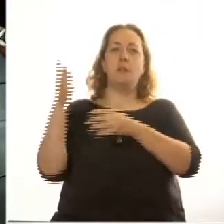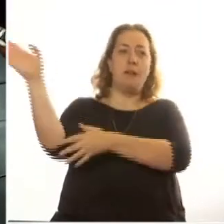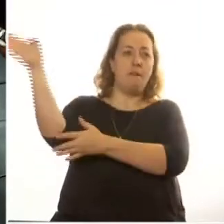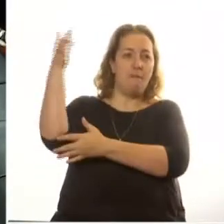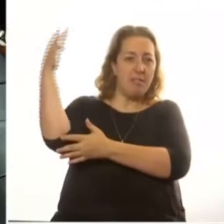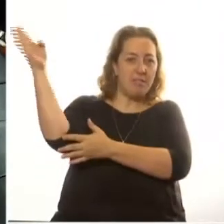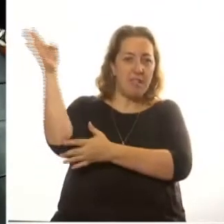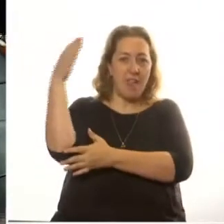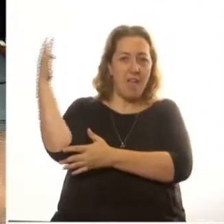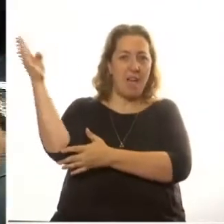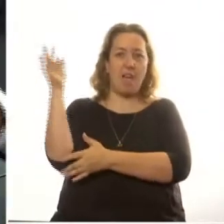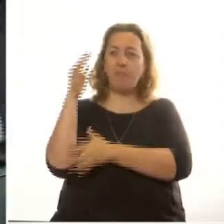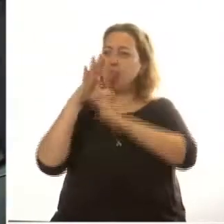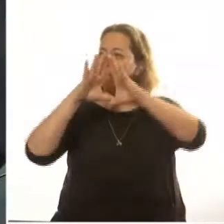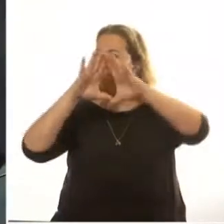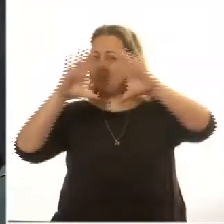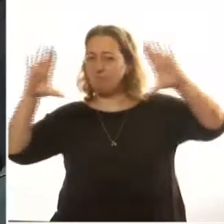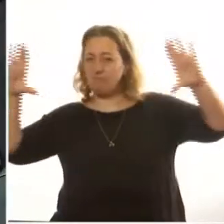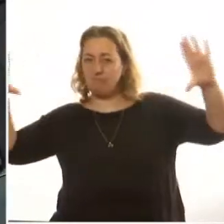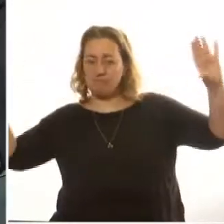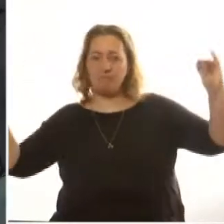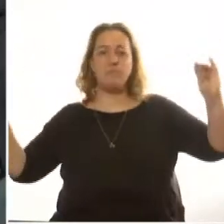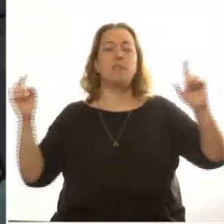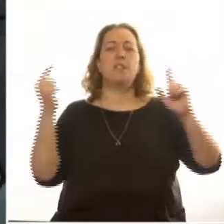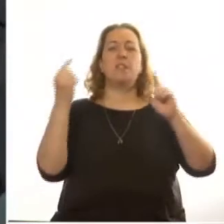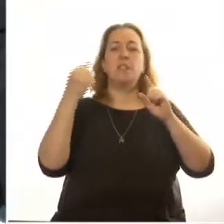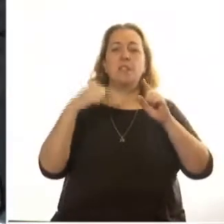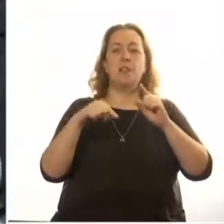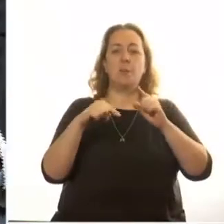de la SSS, una taza con Adolf Hitler.